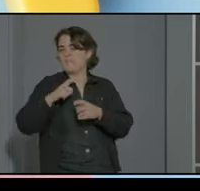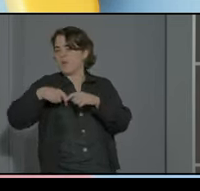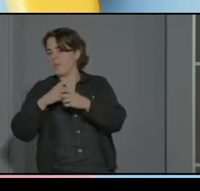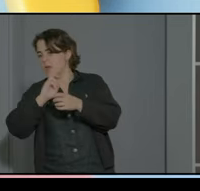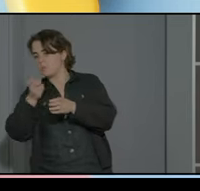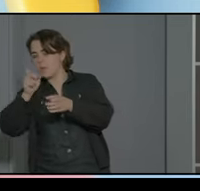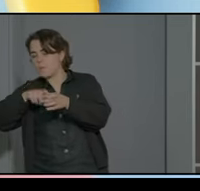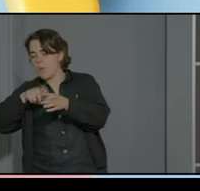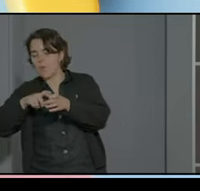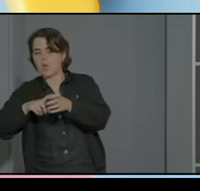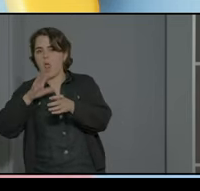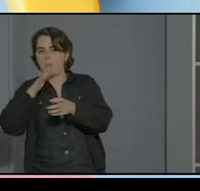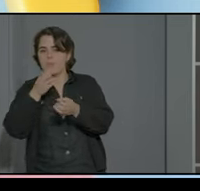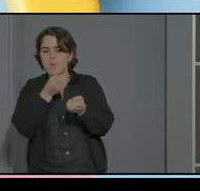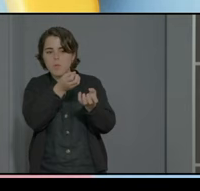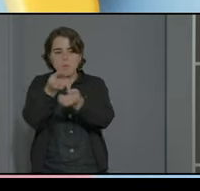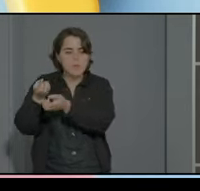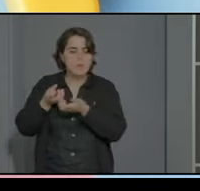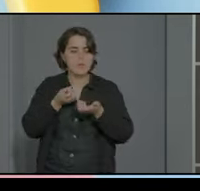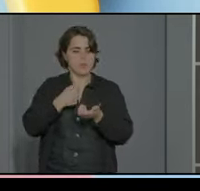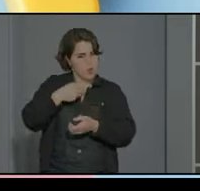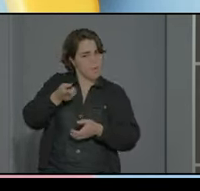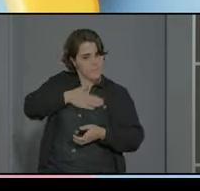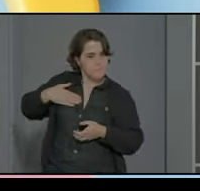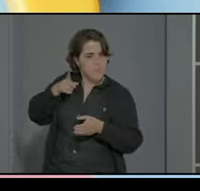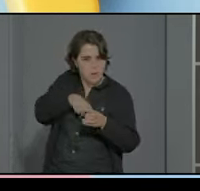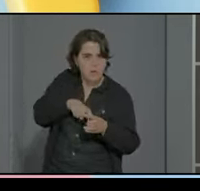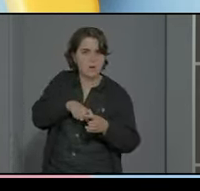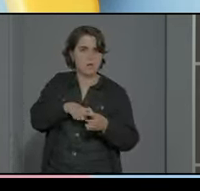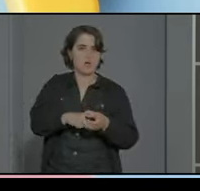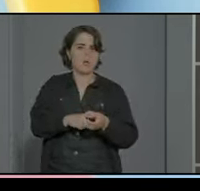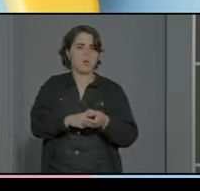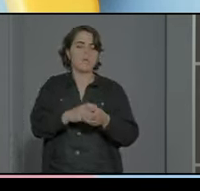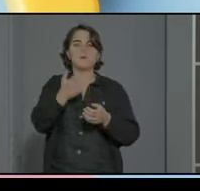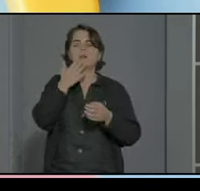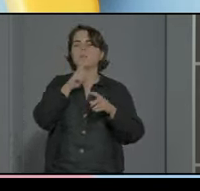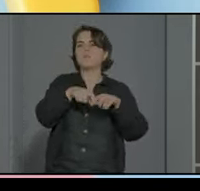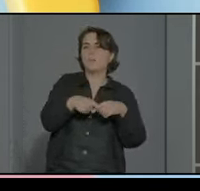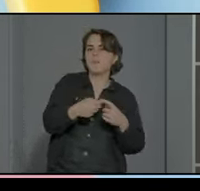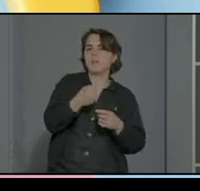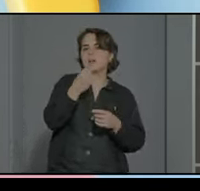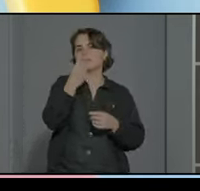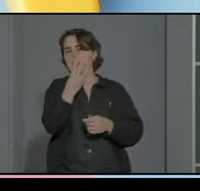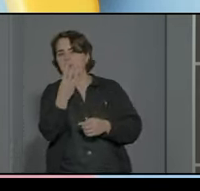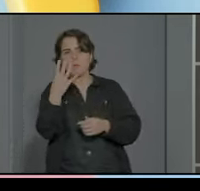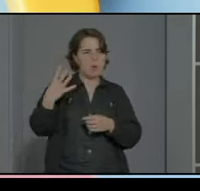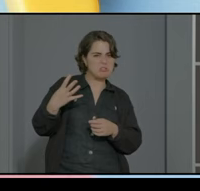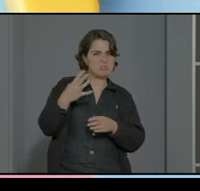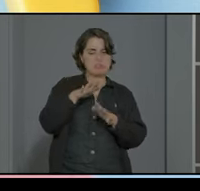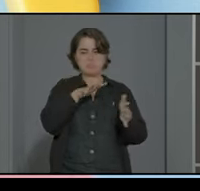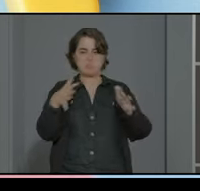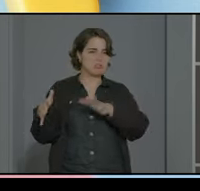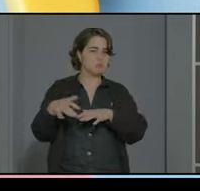se lo van contando y pues yo también quiero y bueno pues te hablo de tres, cuatro familias que lo están